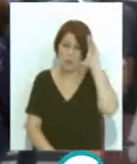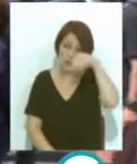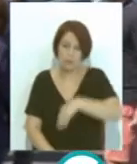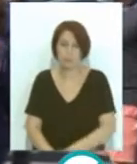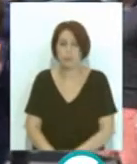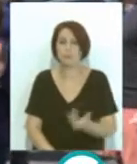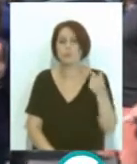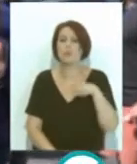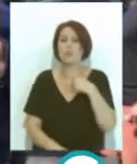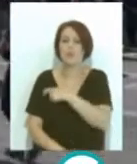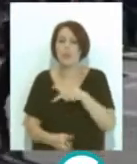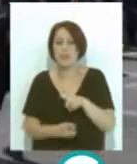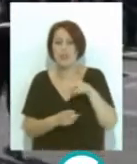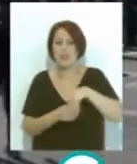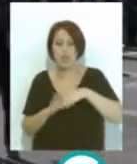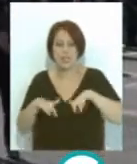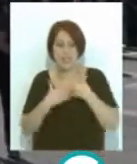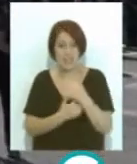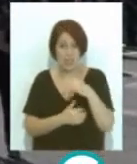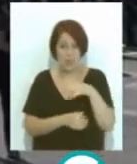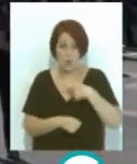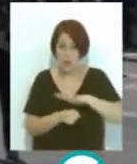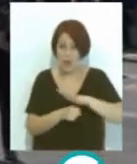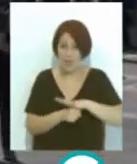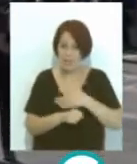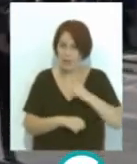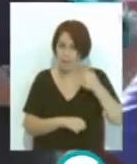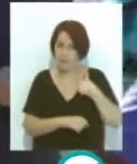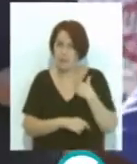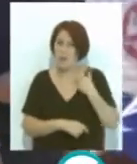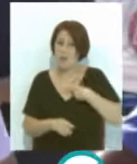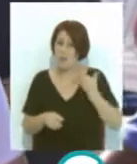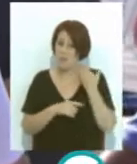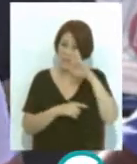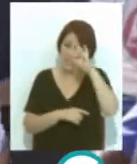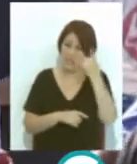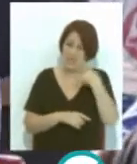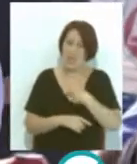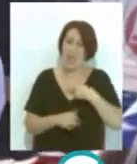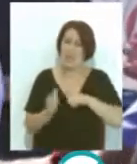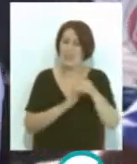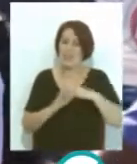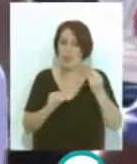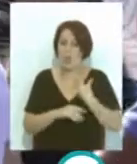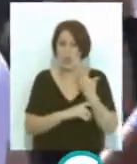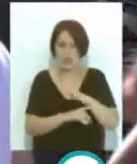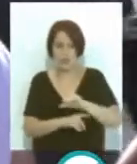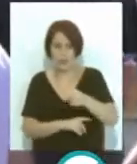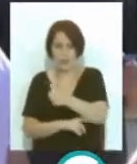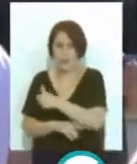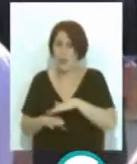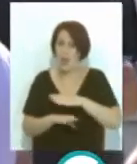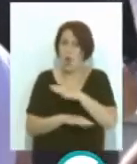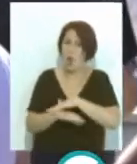La Comisión de Hacienda del Senado ha aprobado este martes por unanimidad la iniciativa presentada por Adelante Andalucía para instar al Gobierno,